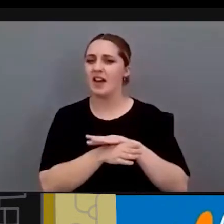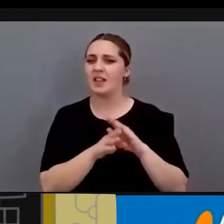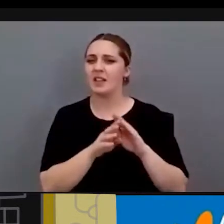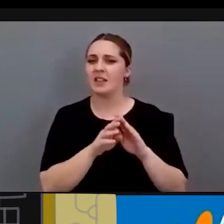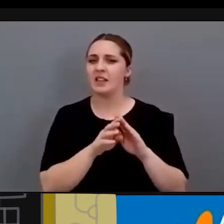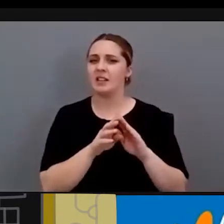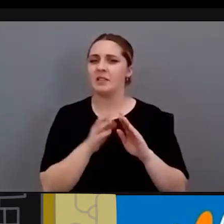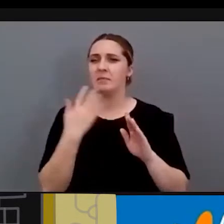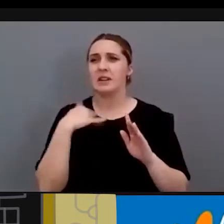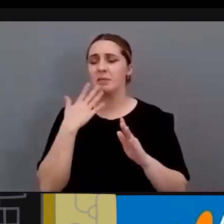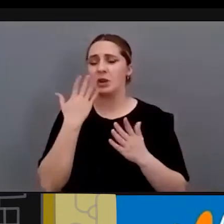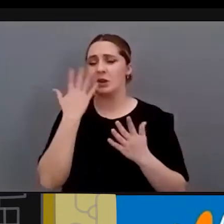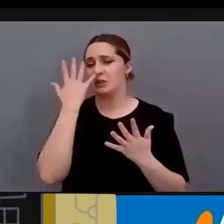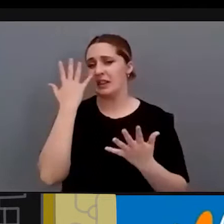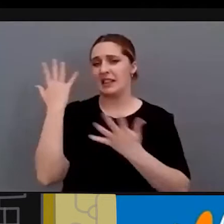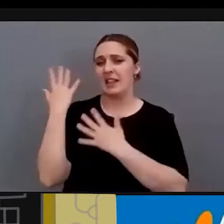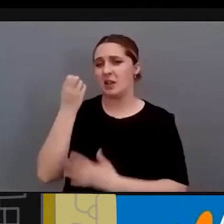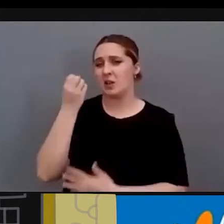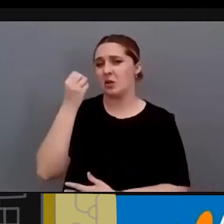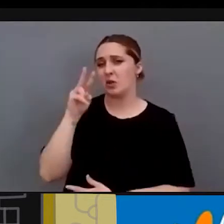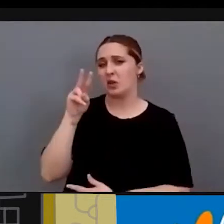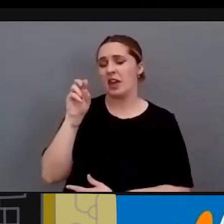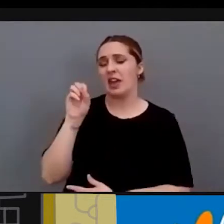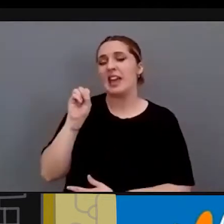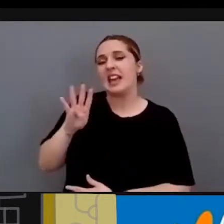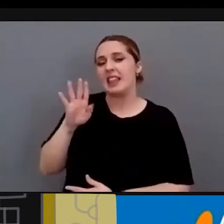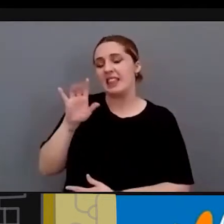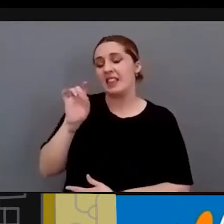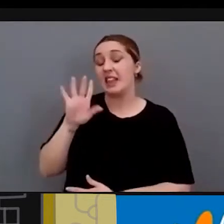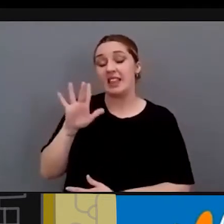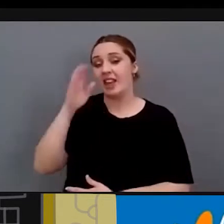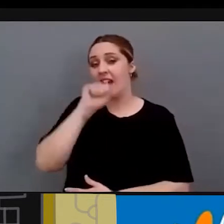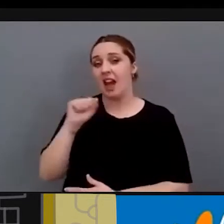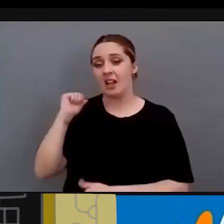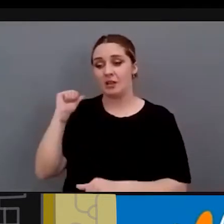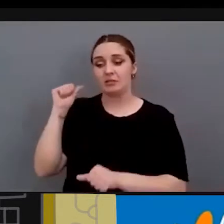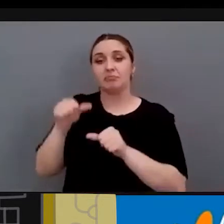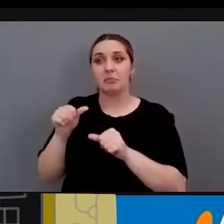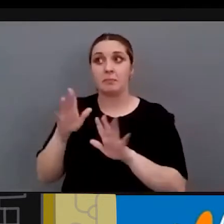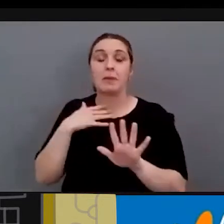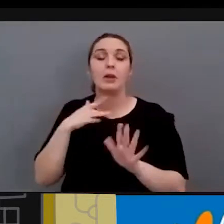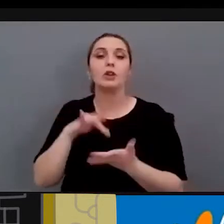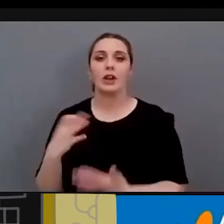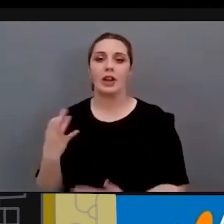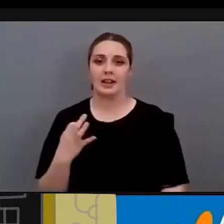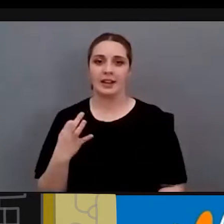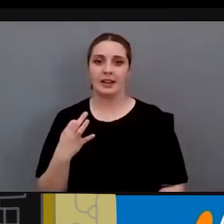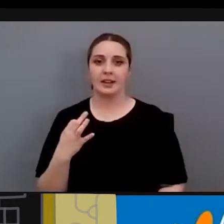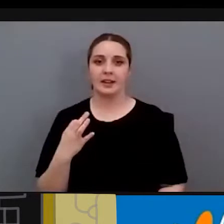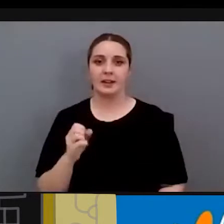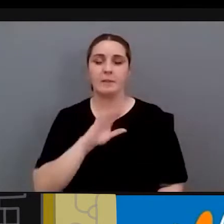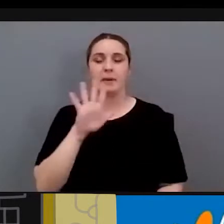10, 12 años, incluso a veces 15. Lo que pasa es que como que parece que nos